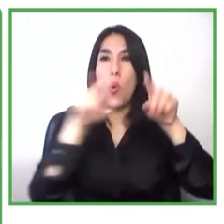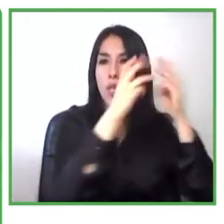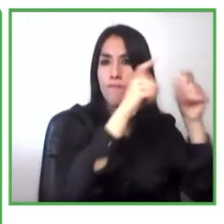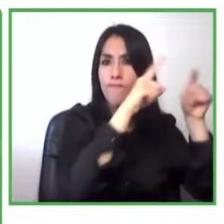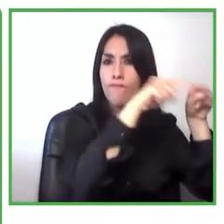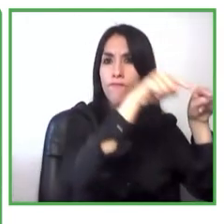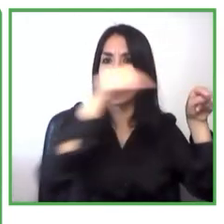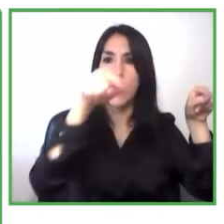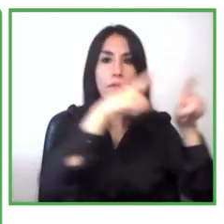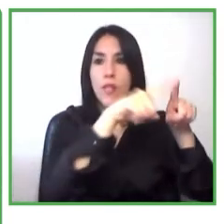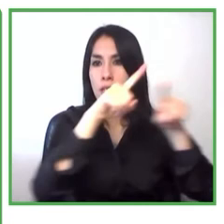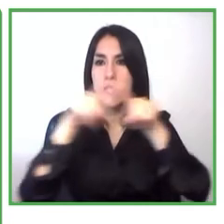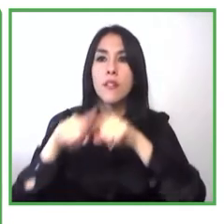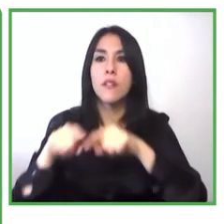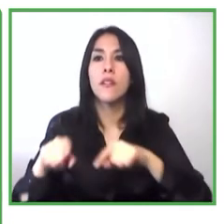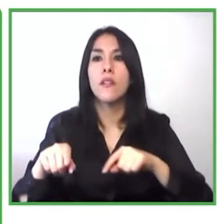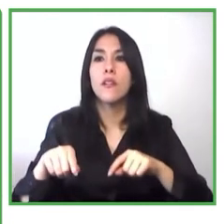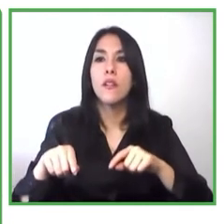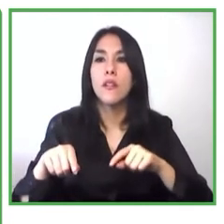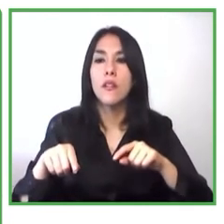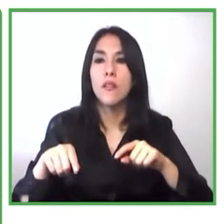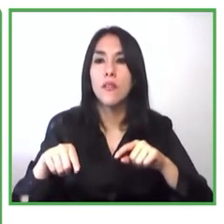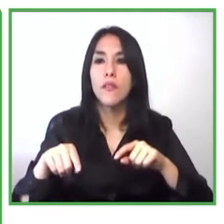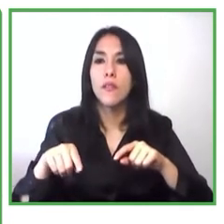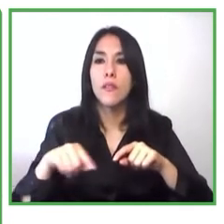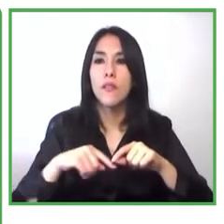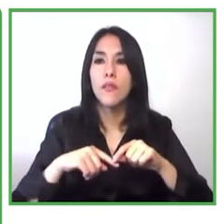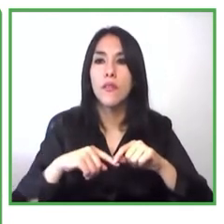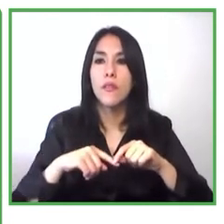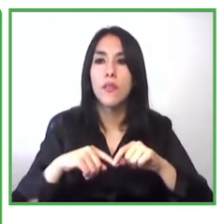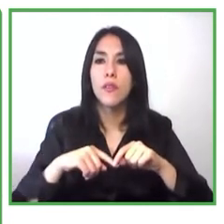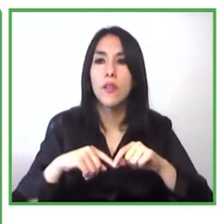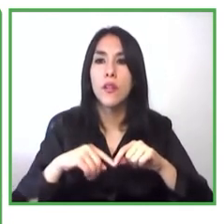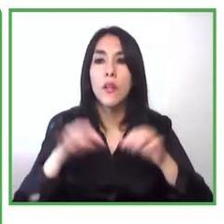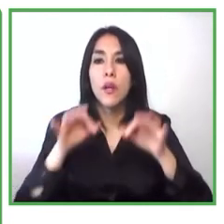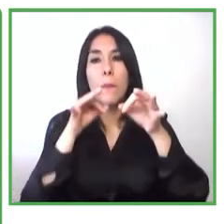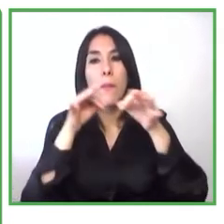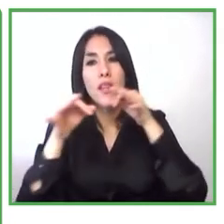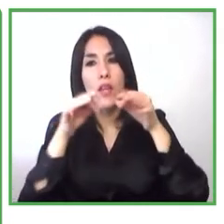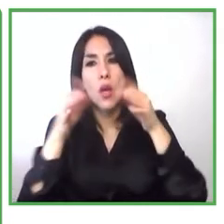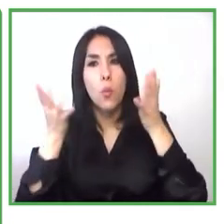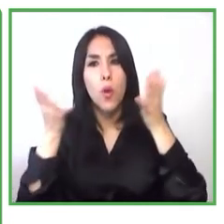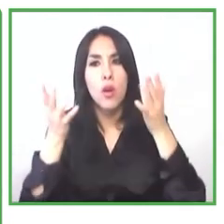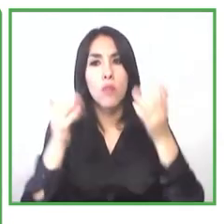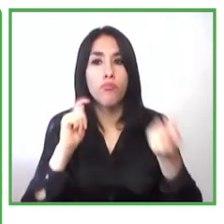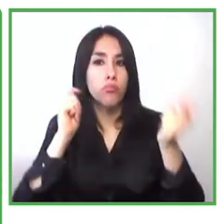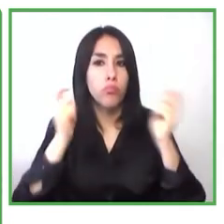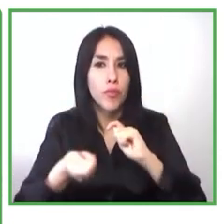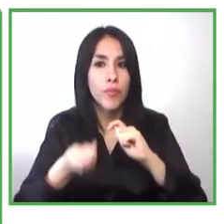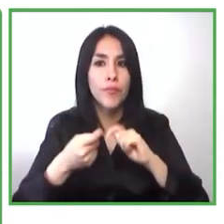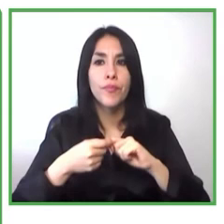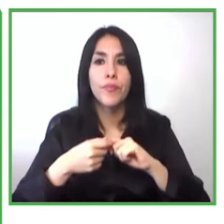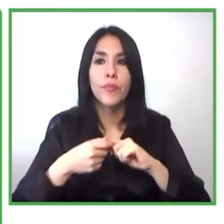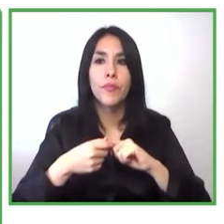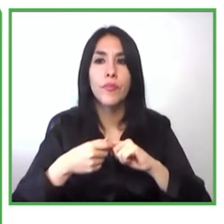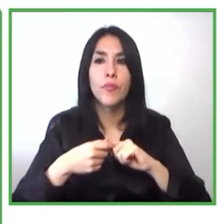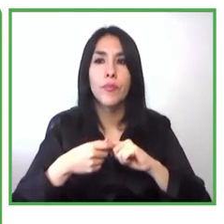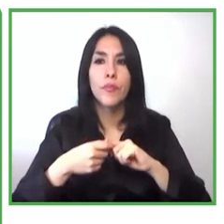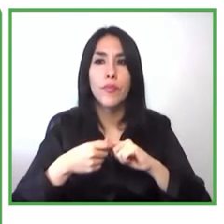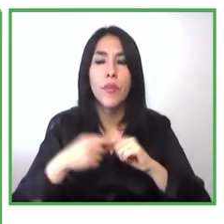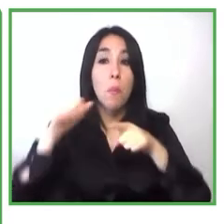que dice cómo hay que ir adaptando los ejercicios si es que uno tiene a una persona en situación de discapacidad en sala